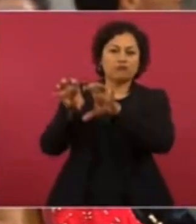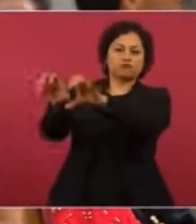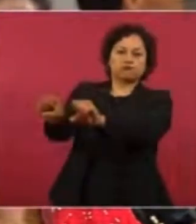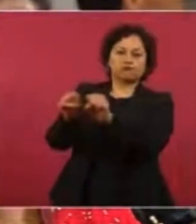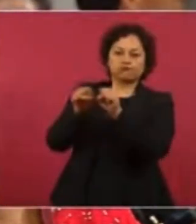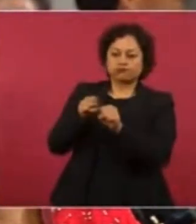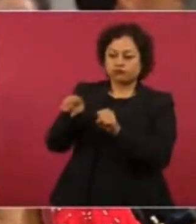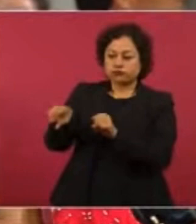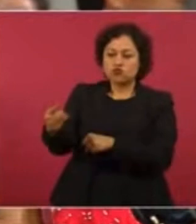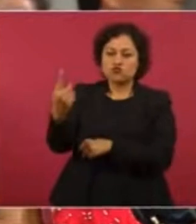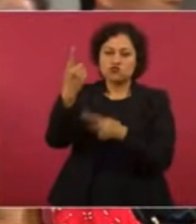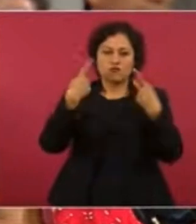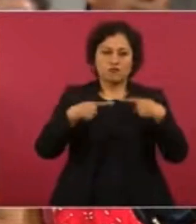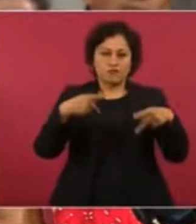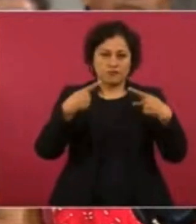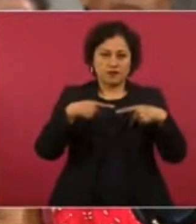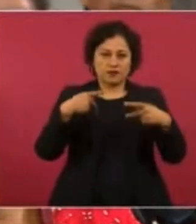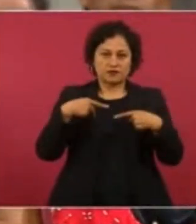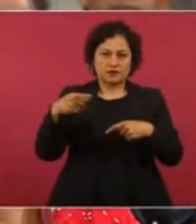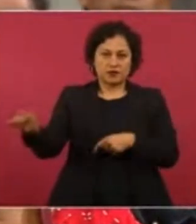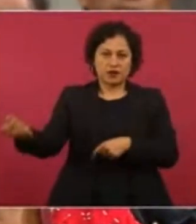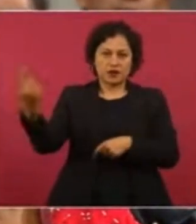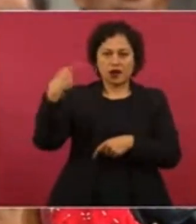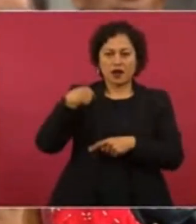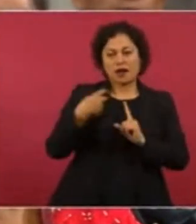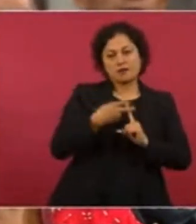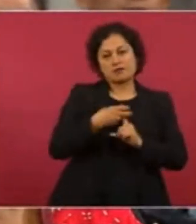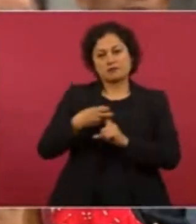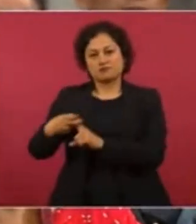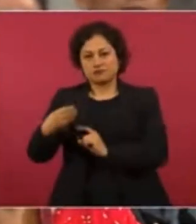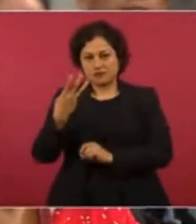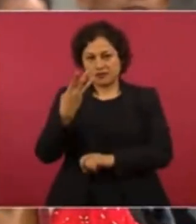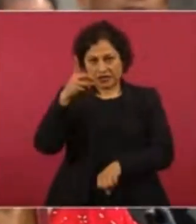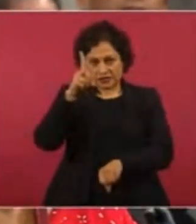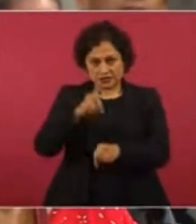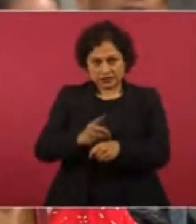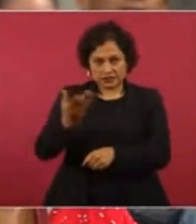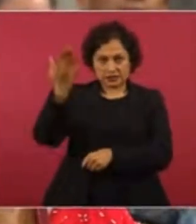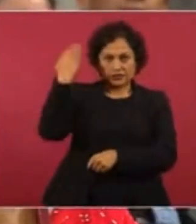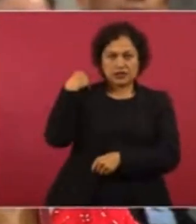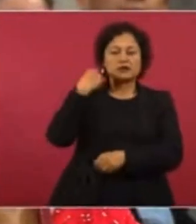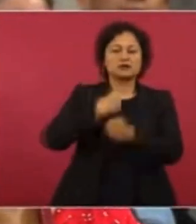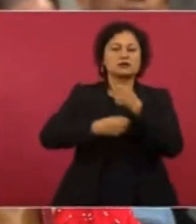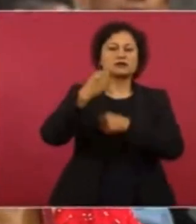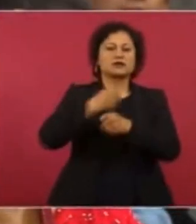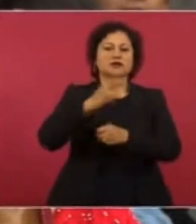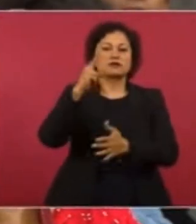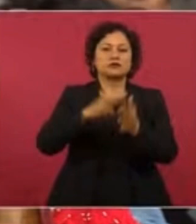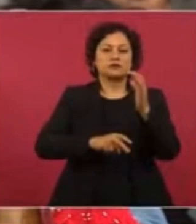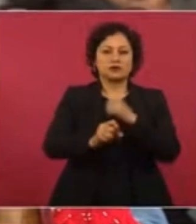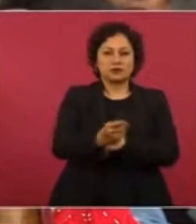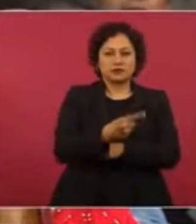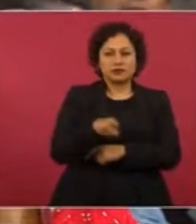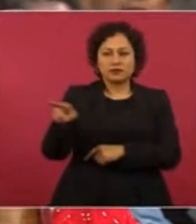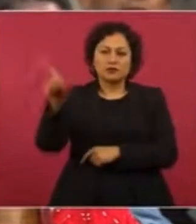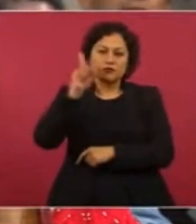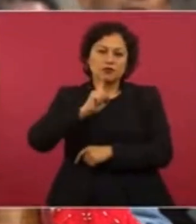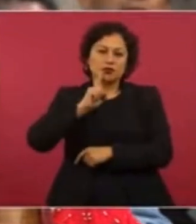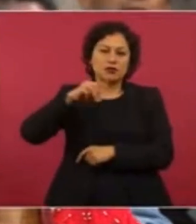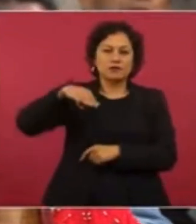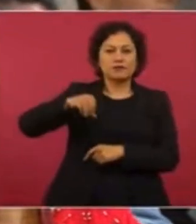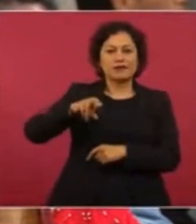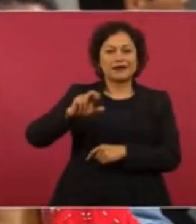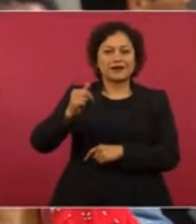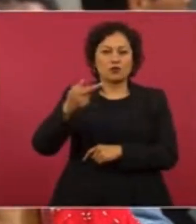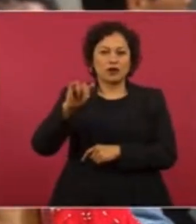por tres días me tuvo privada de la libertad en el 2021. Ella es María Eugenia N., quien